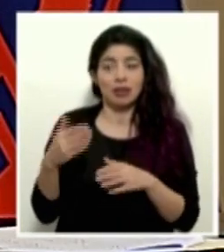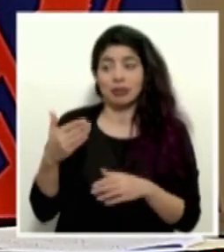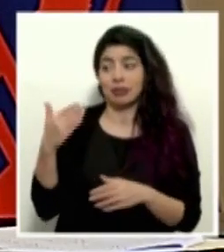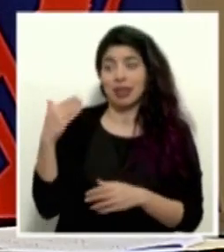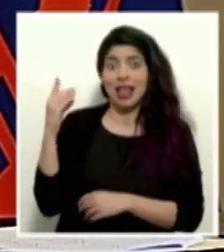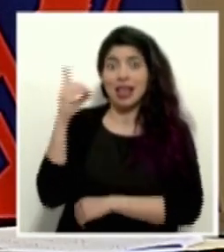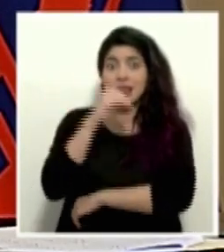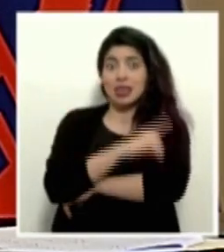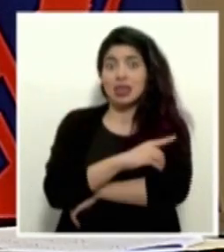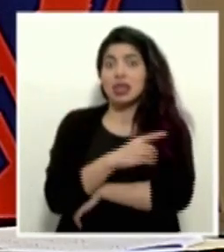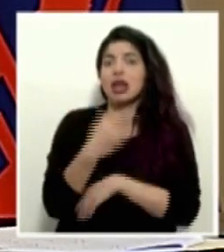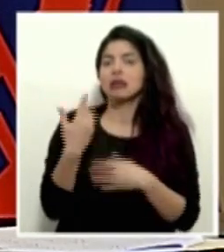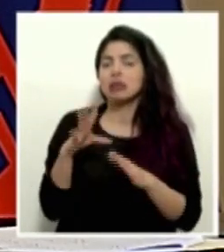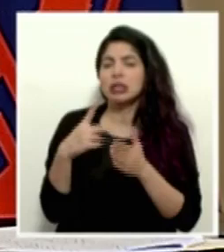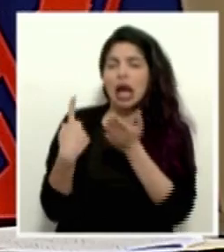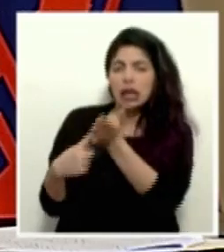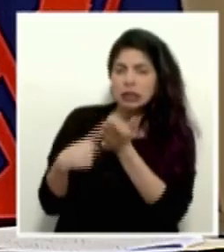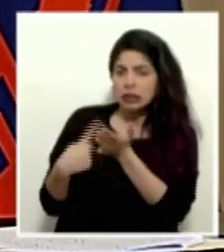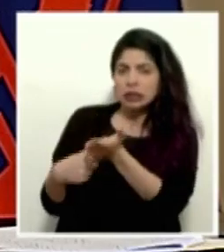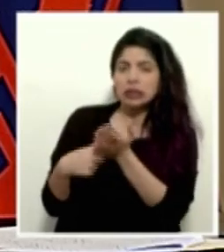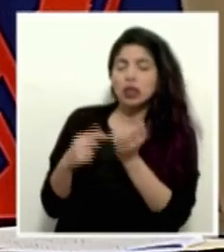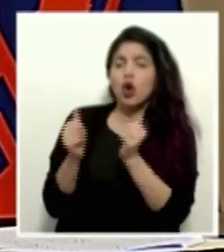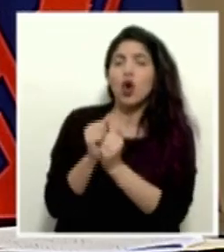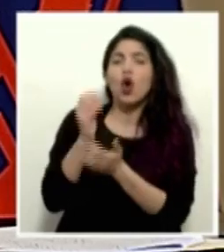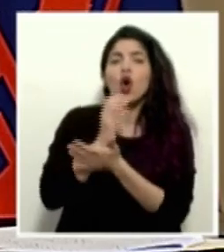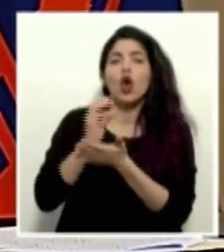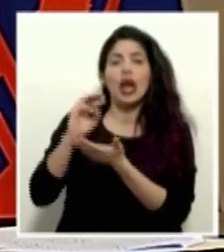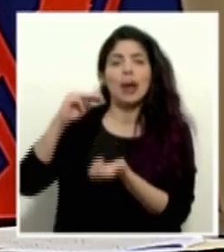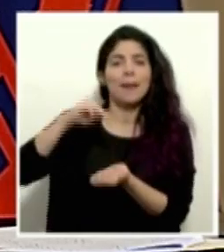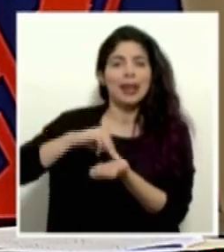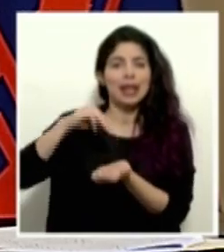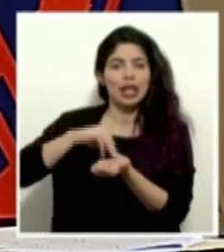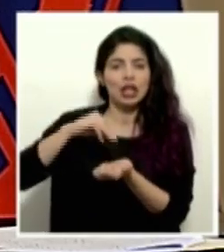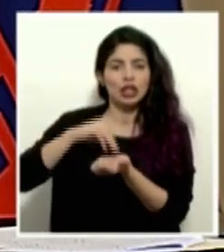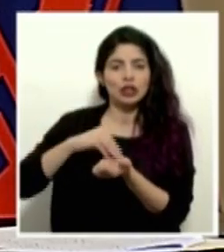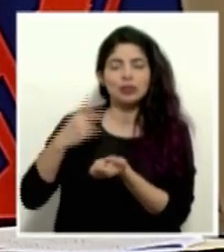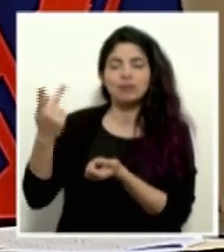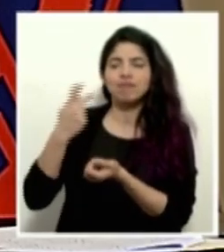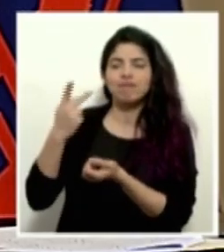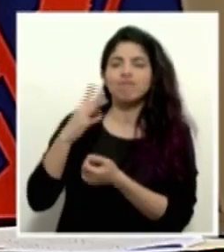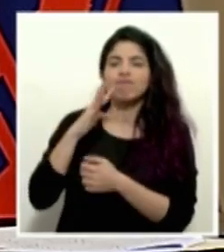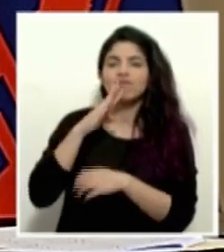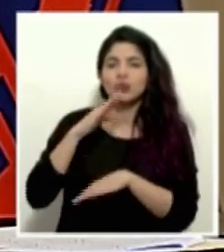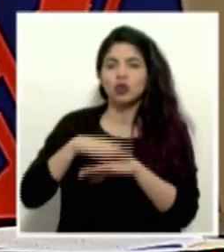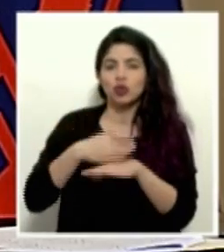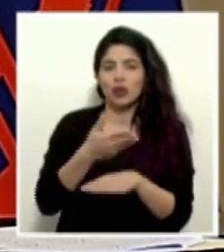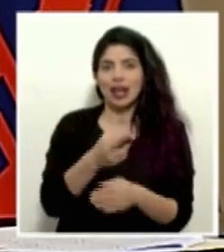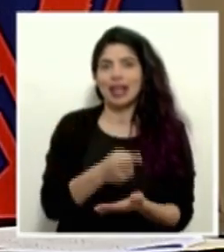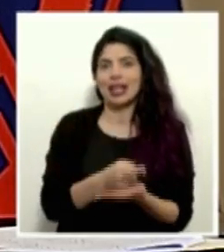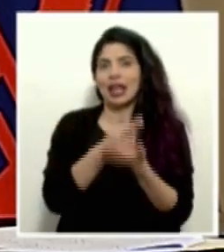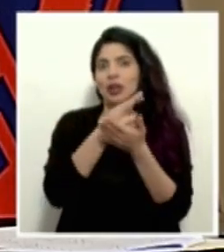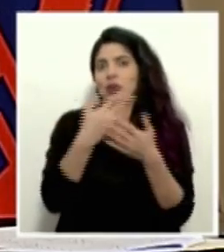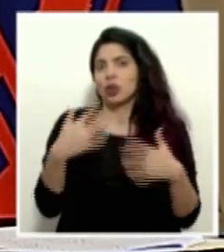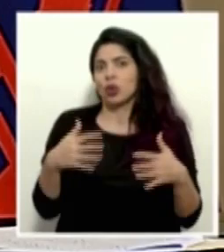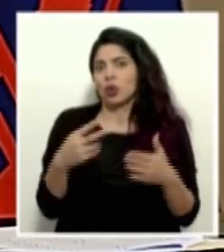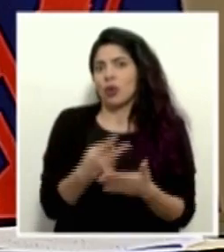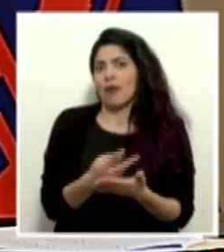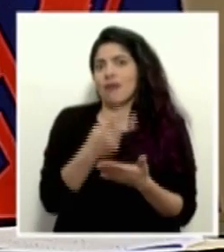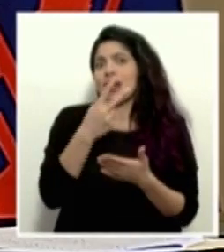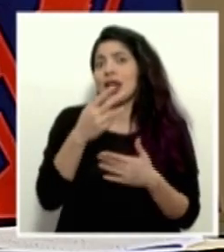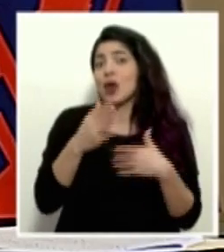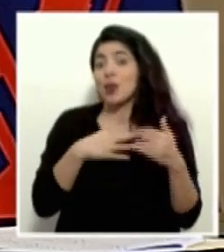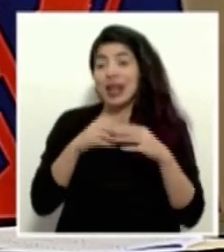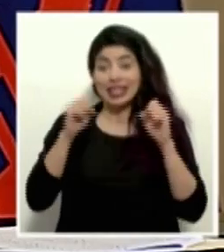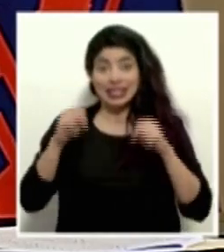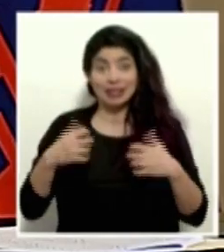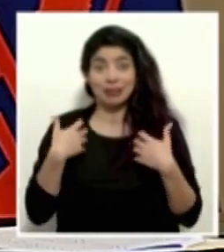hemos tenido algunas conversaciones con el Colegio de Médicos hablando de este recurso que es el más preciado en cualquier